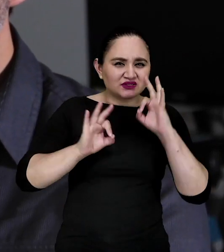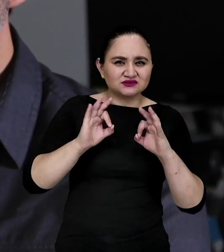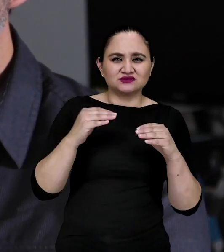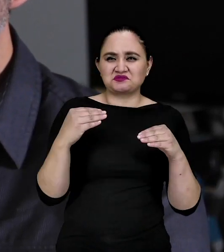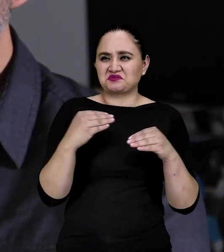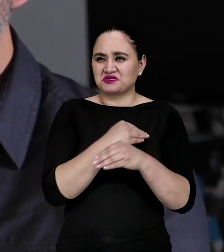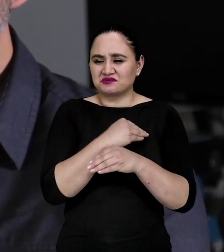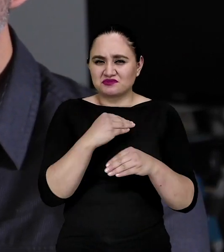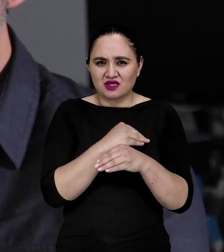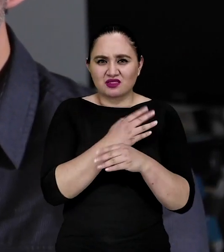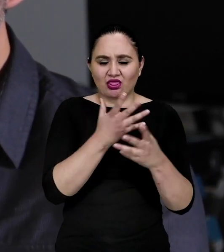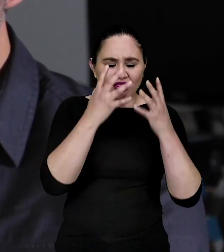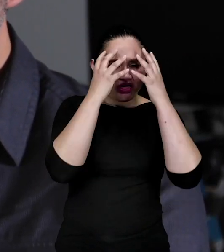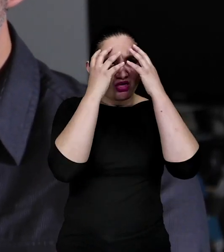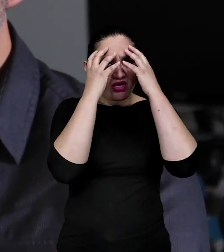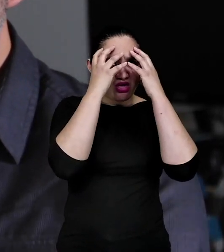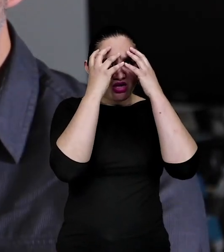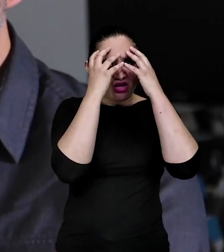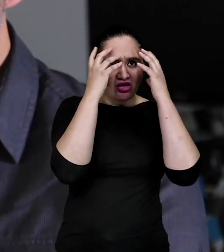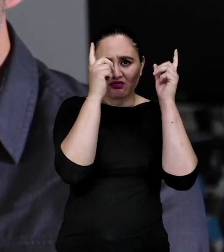física, matemática.